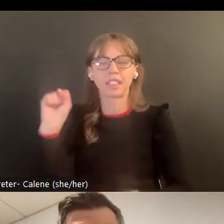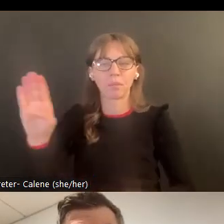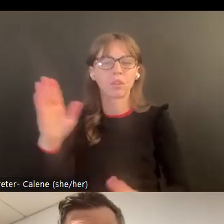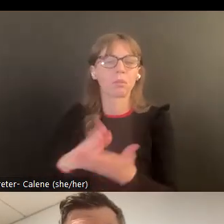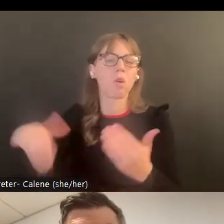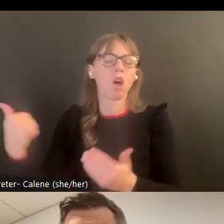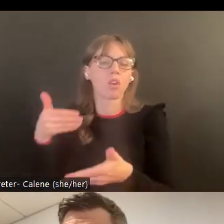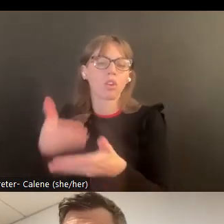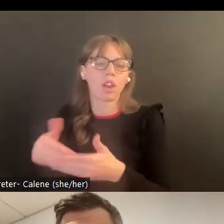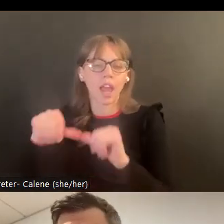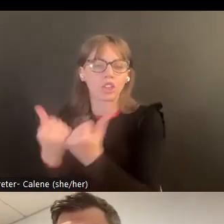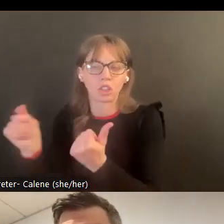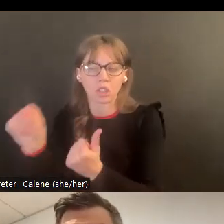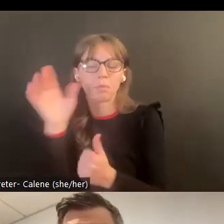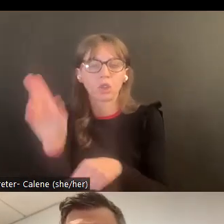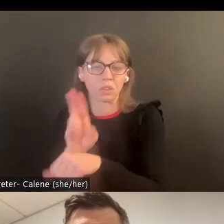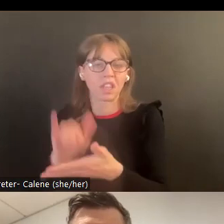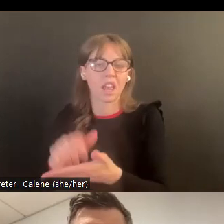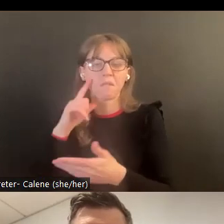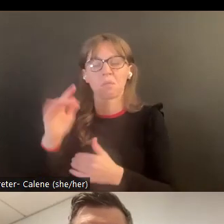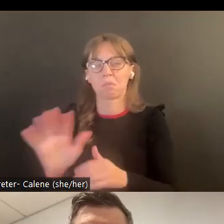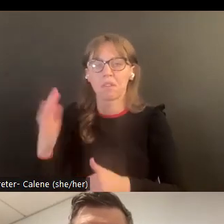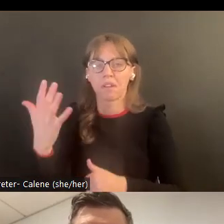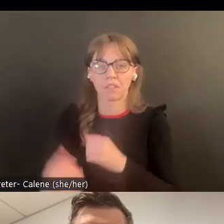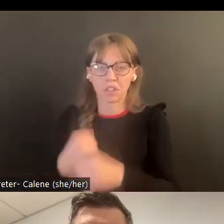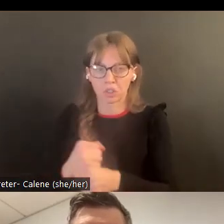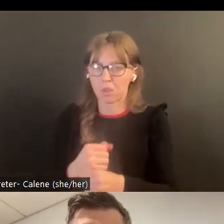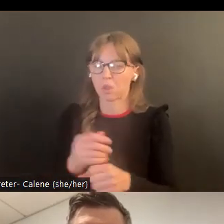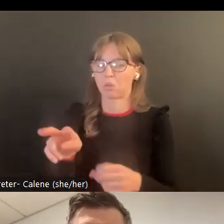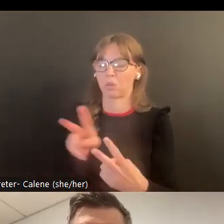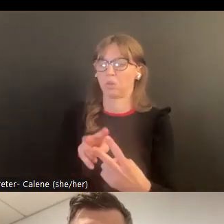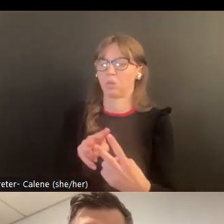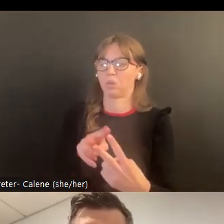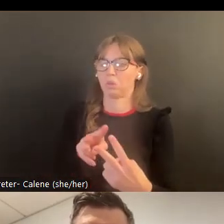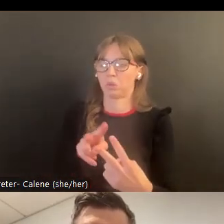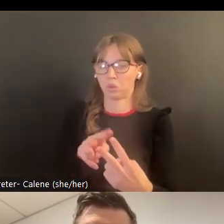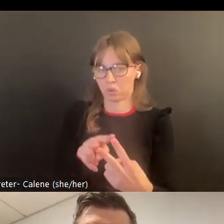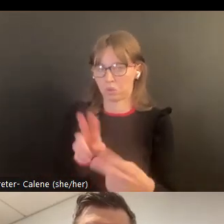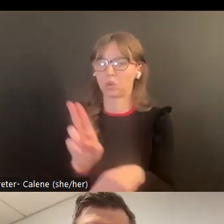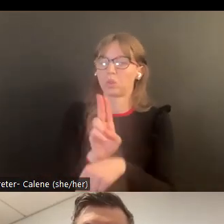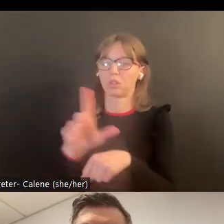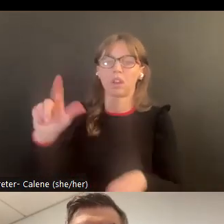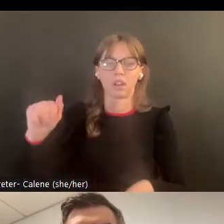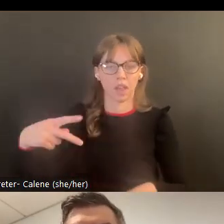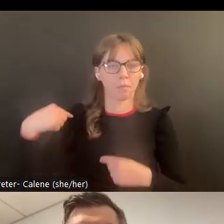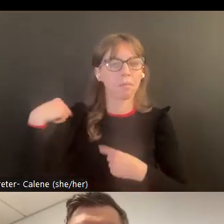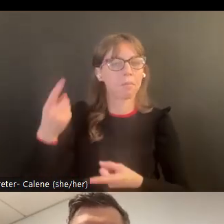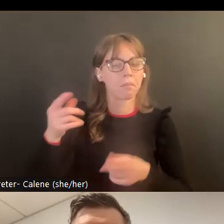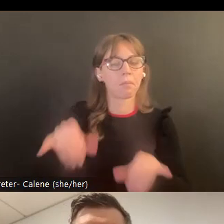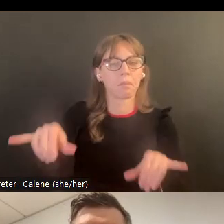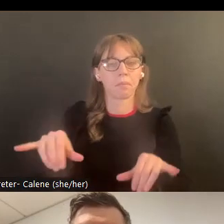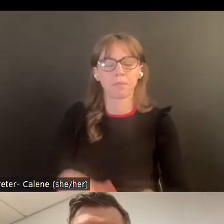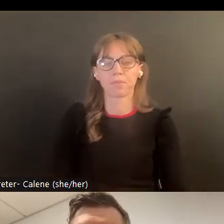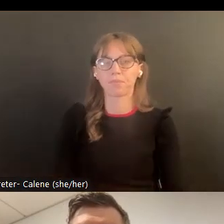es Steamboat también lo ha ido usando consistentemente esos son los dos principales que han sido